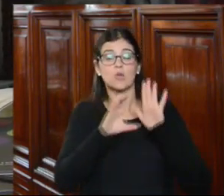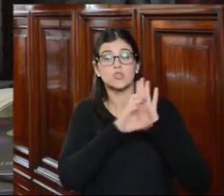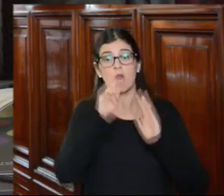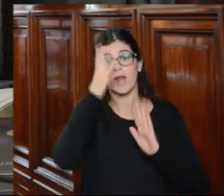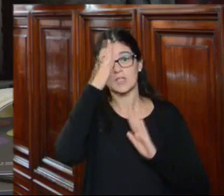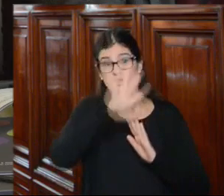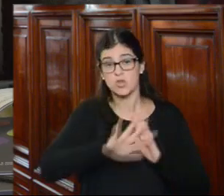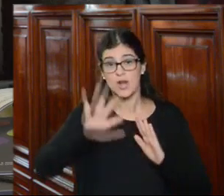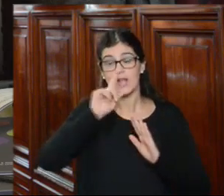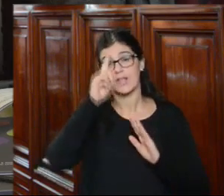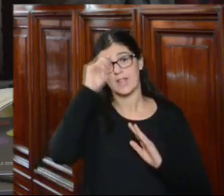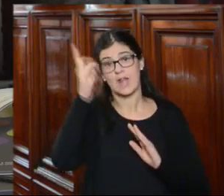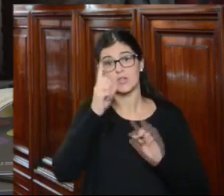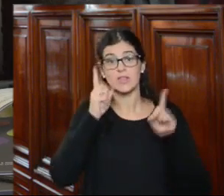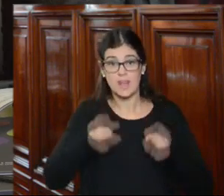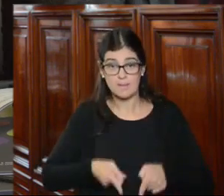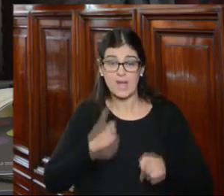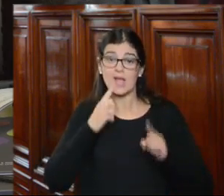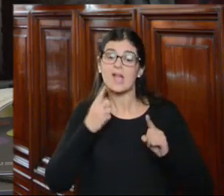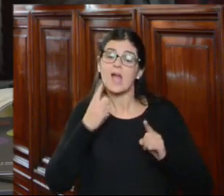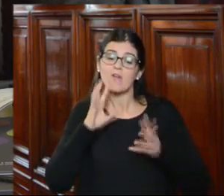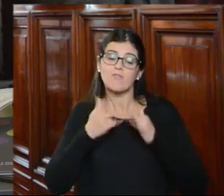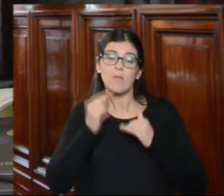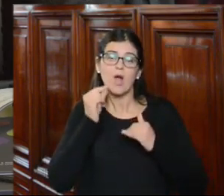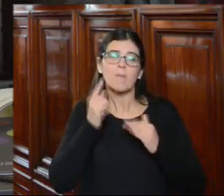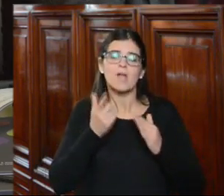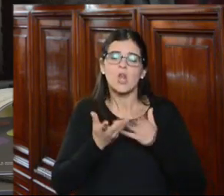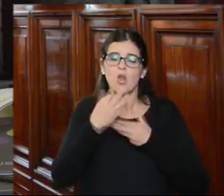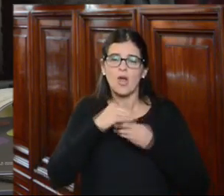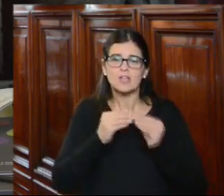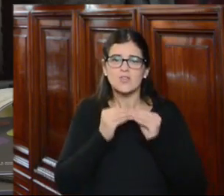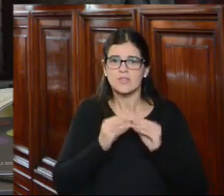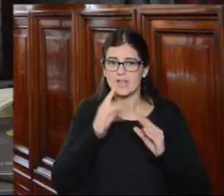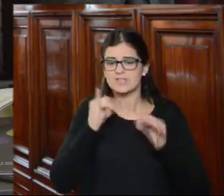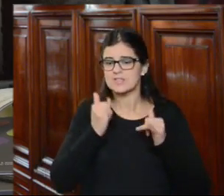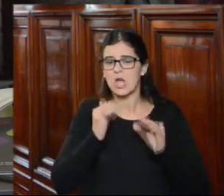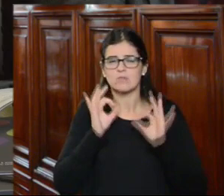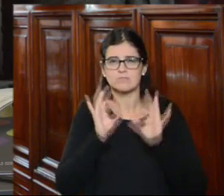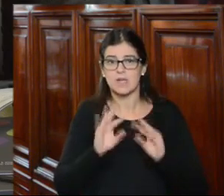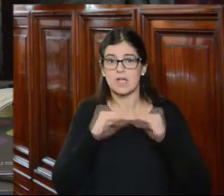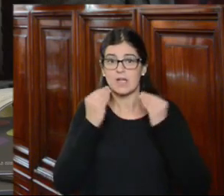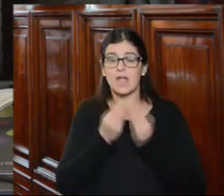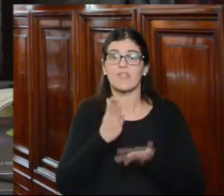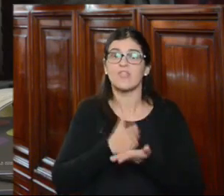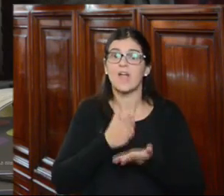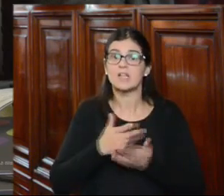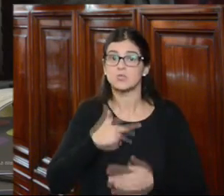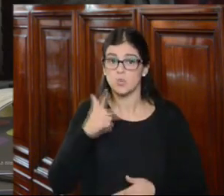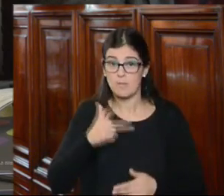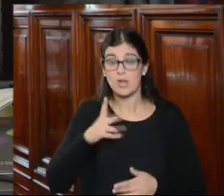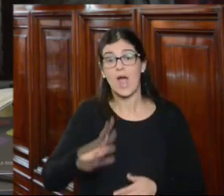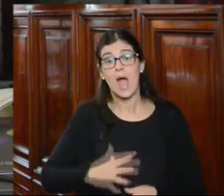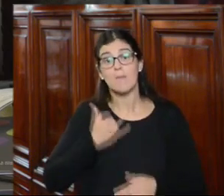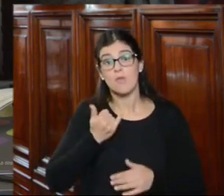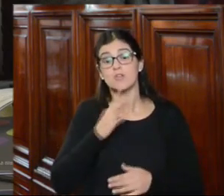nacional y el derecho internacional o sea la competencia es amplísima es una competencia que tiene que ver con todos los derechos humanos y aprovecho